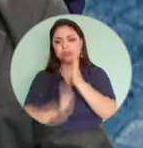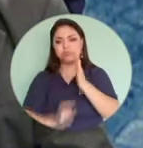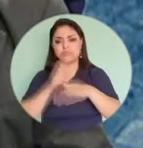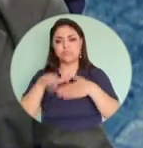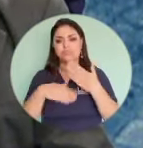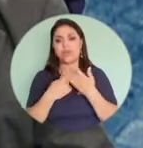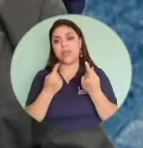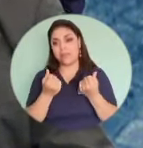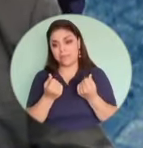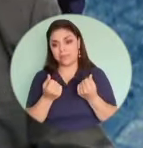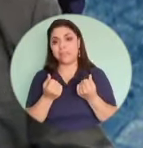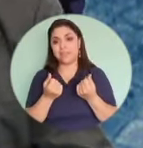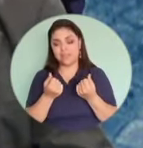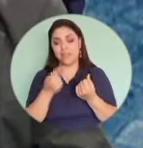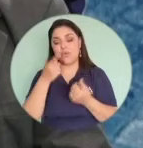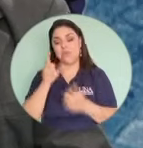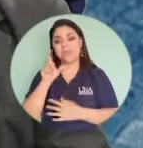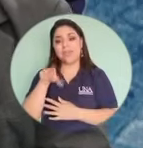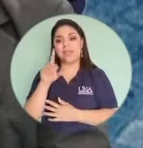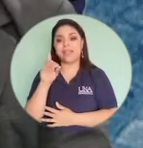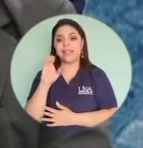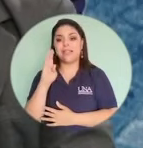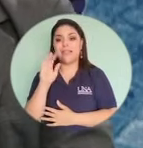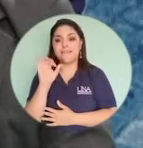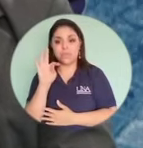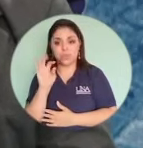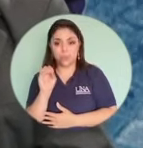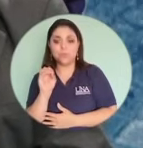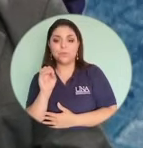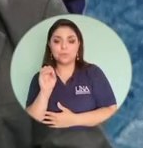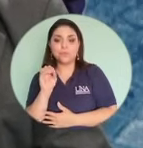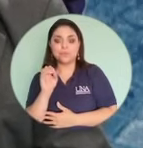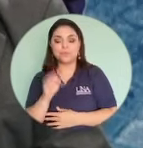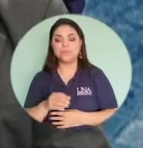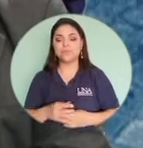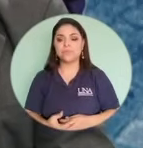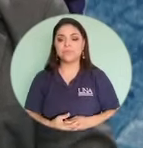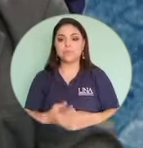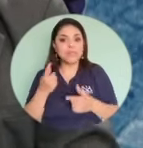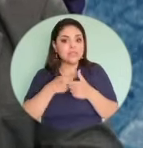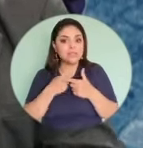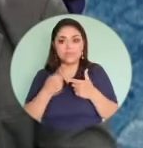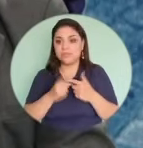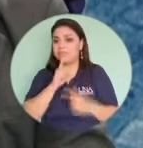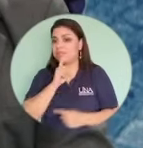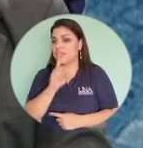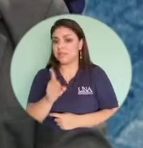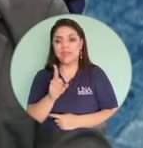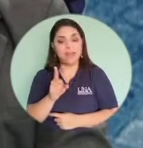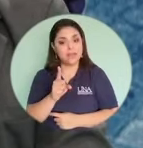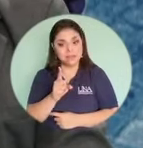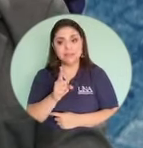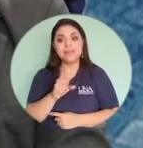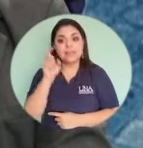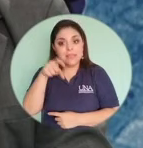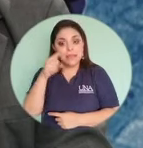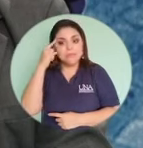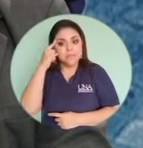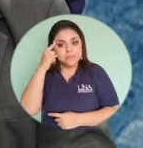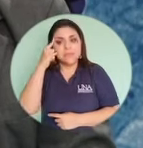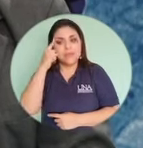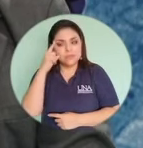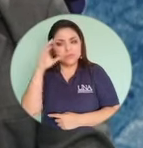lo que tengamos a través de una tarjeta de débito. Si ese es el mecanismo que utilizamos. Estar buscando esos...